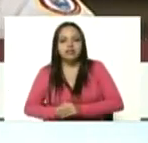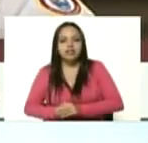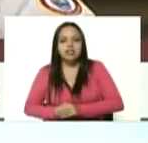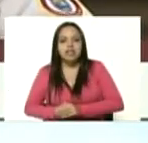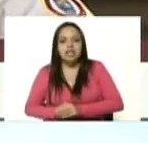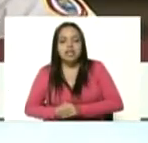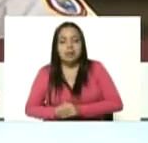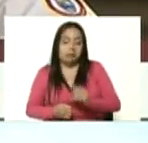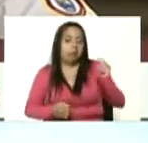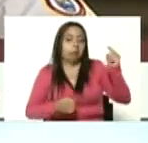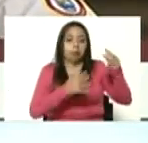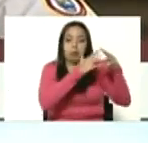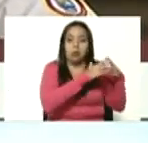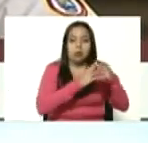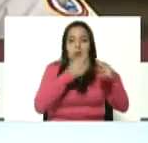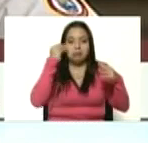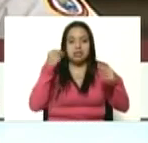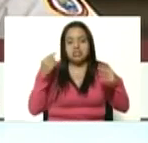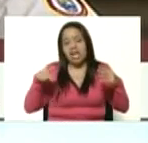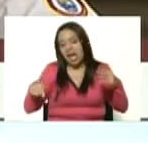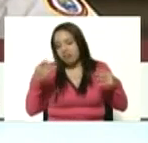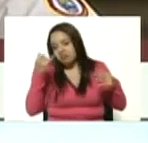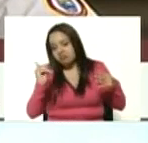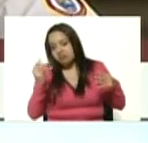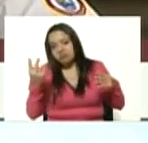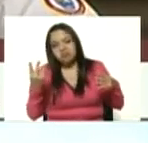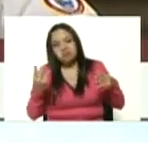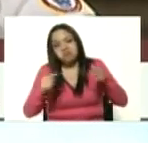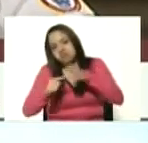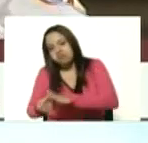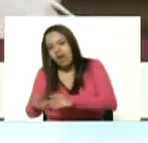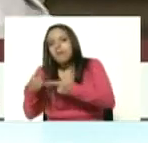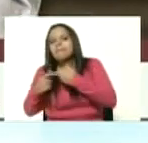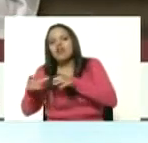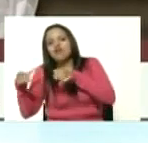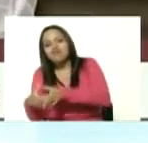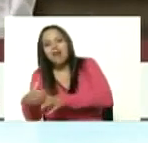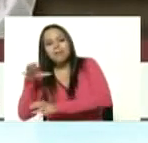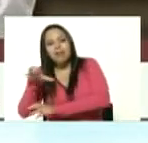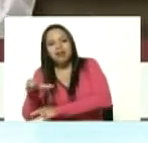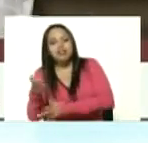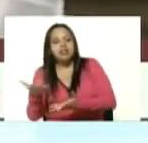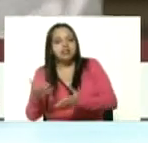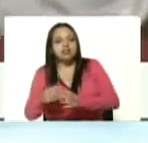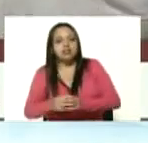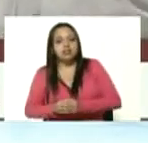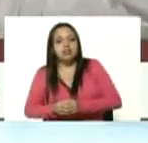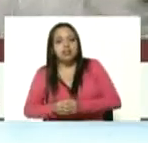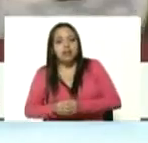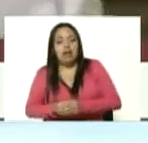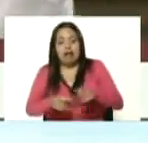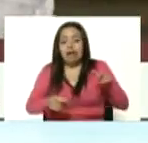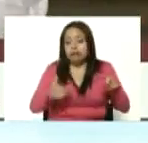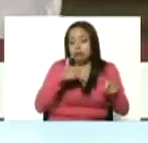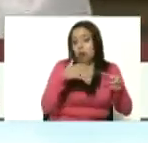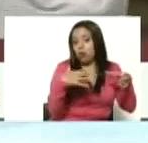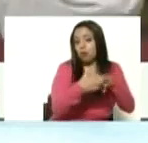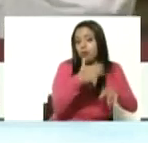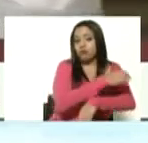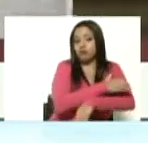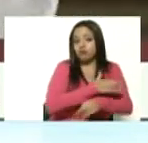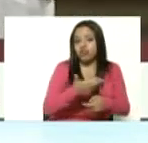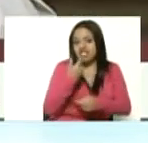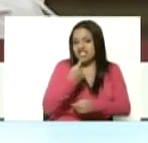y subestimada pero y ya estaba casi que bueno estaba listo estaba caído pues cual cual